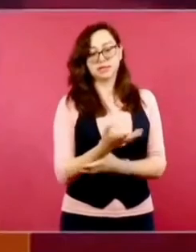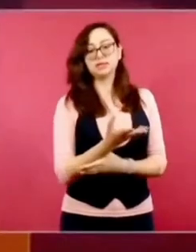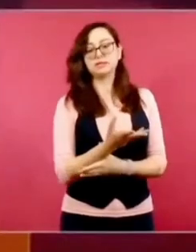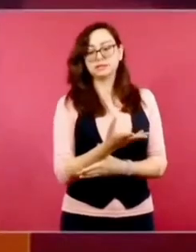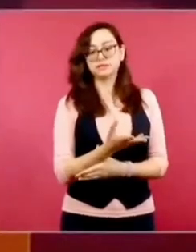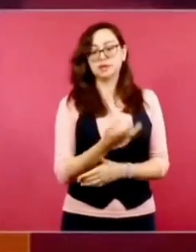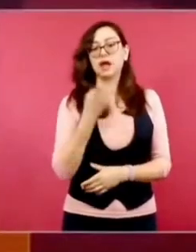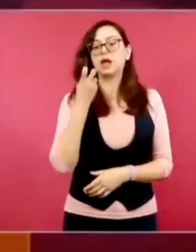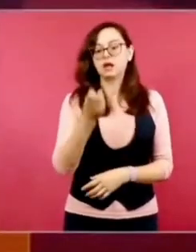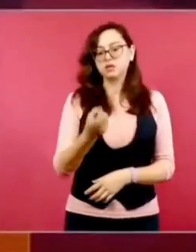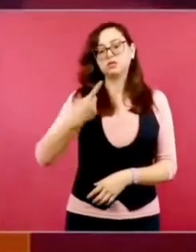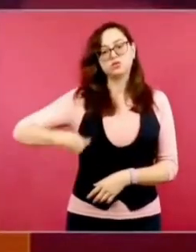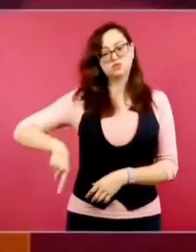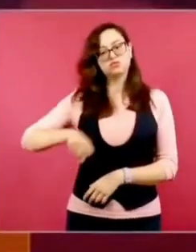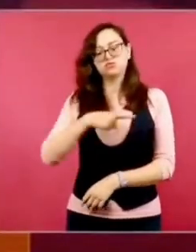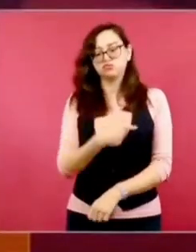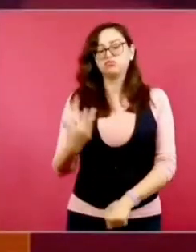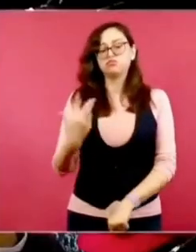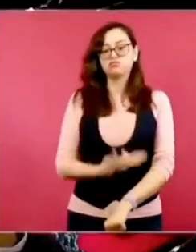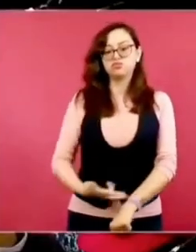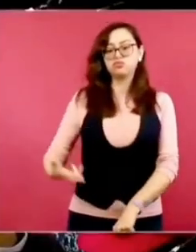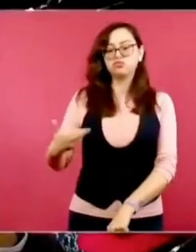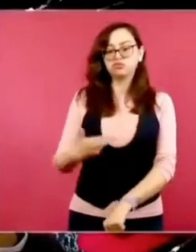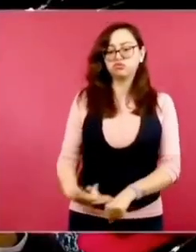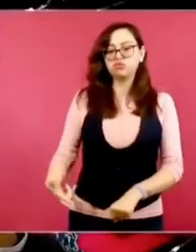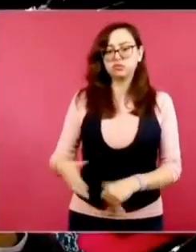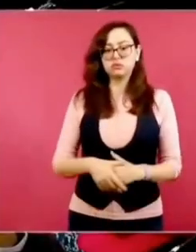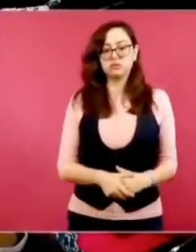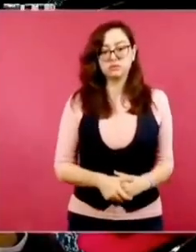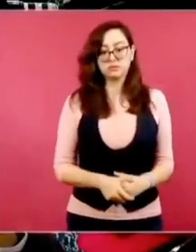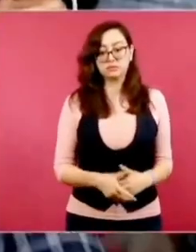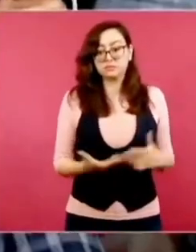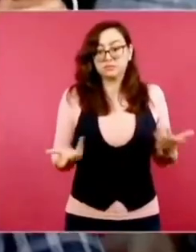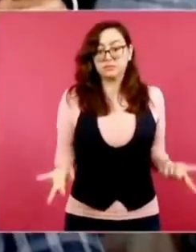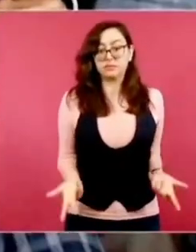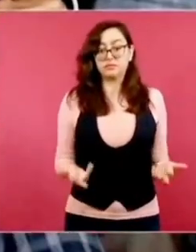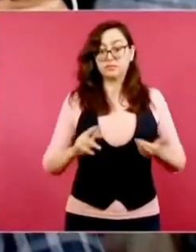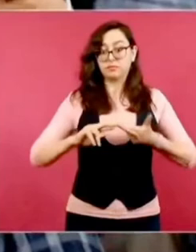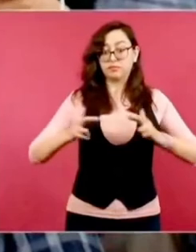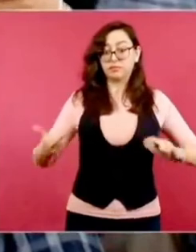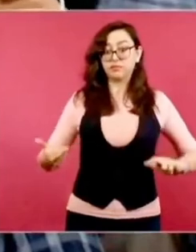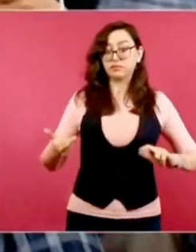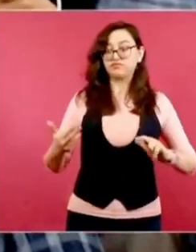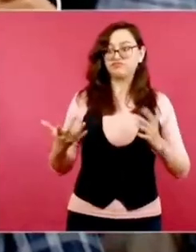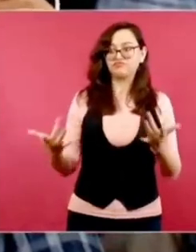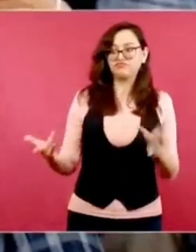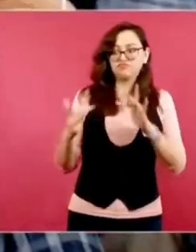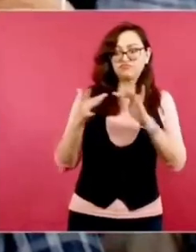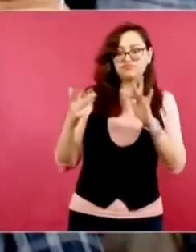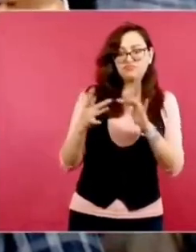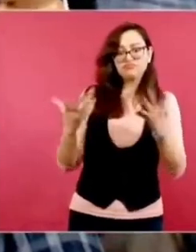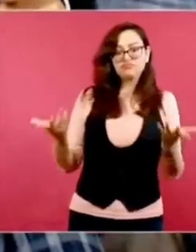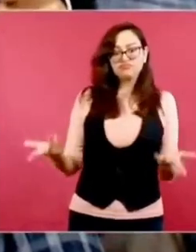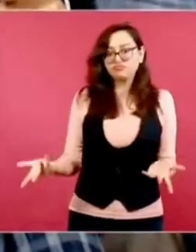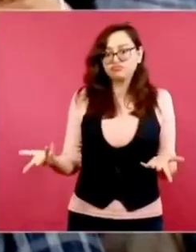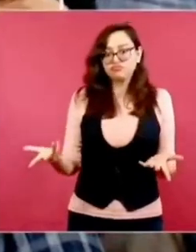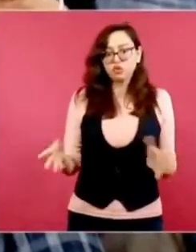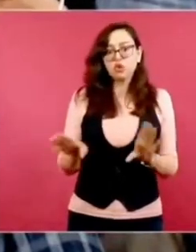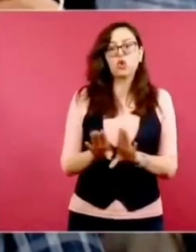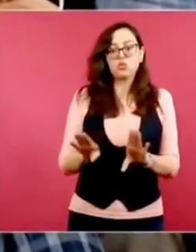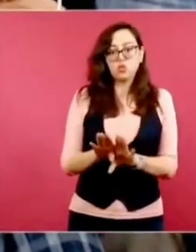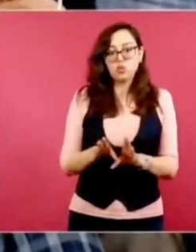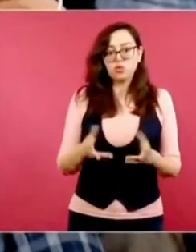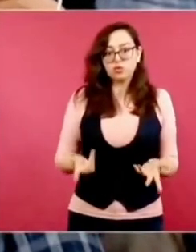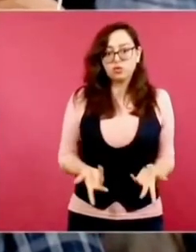Y eso es lo que estamos haciendo. Es una situación particular porque hay una ruptura de relaciones, ¿no? ¿Perdón? Es una situación particular porque hay una ruptura de